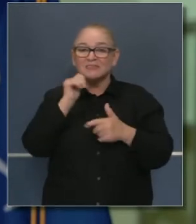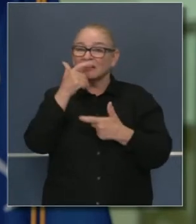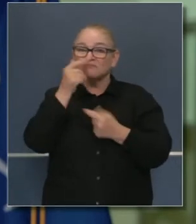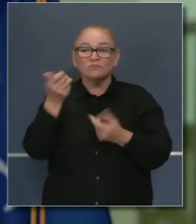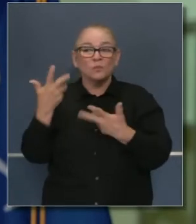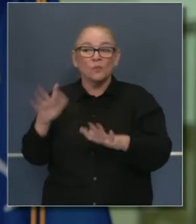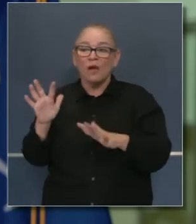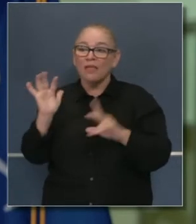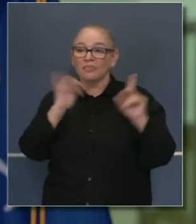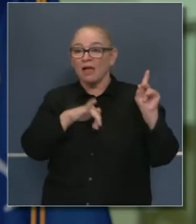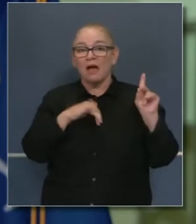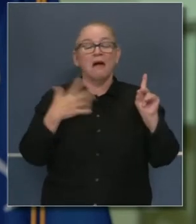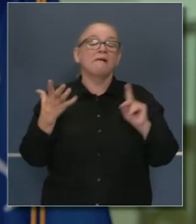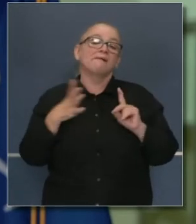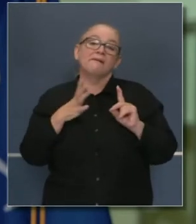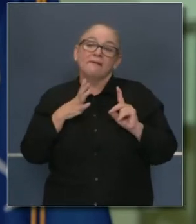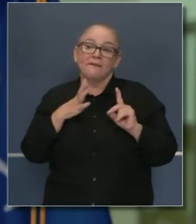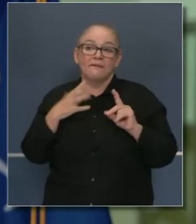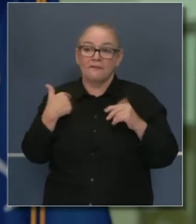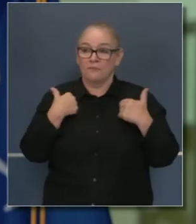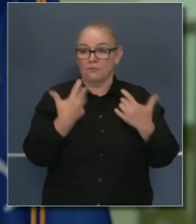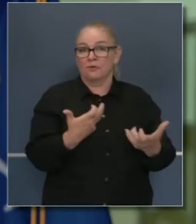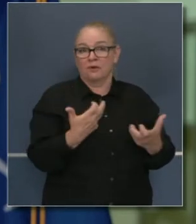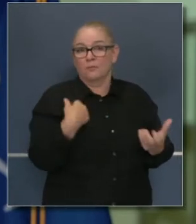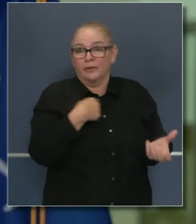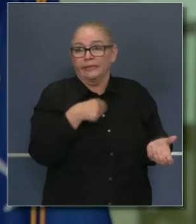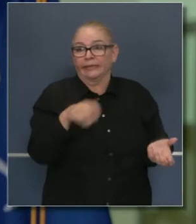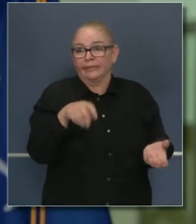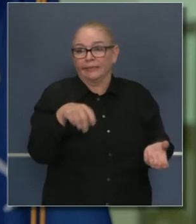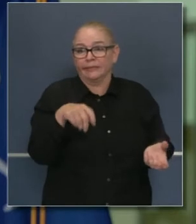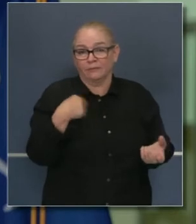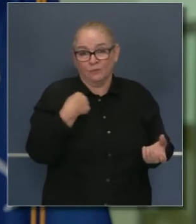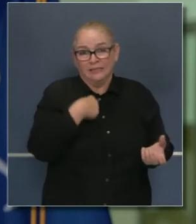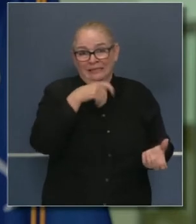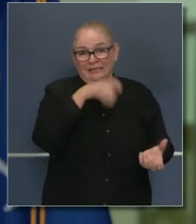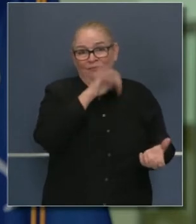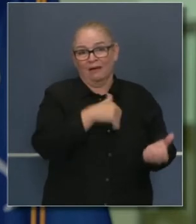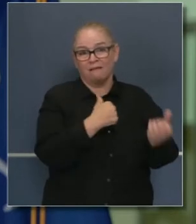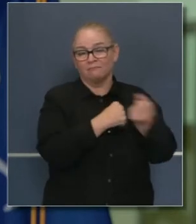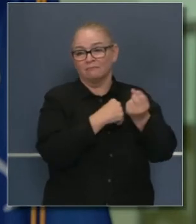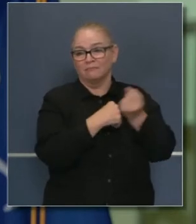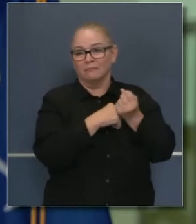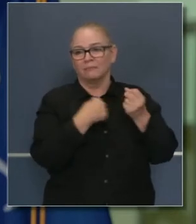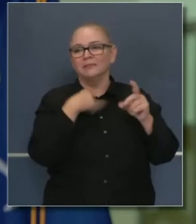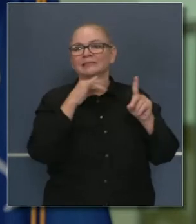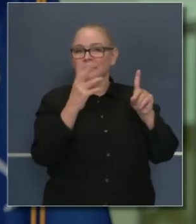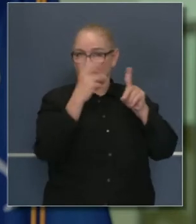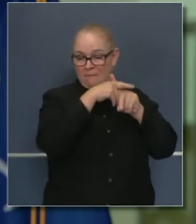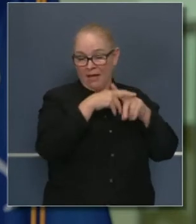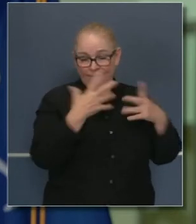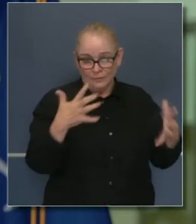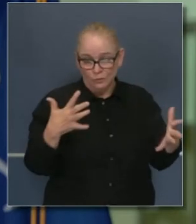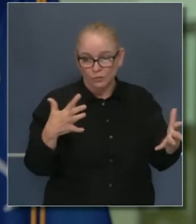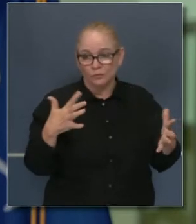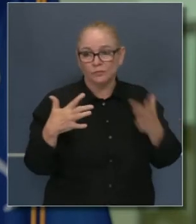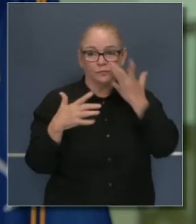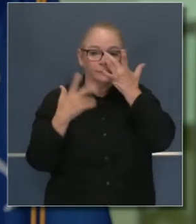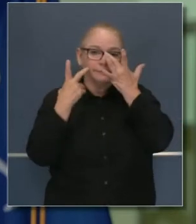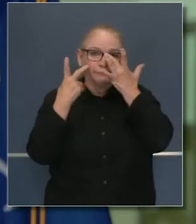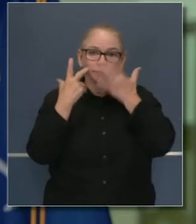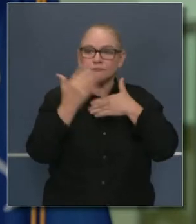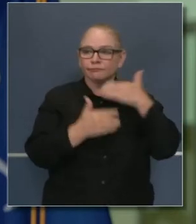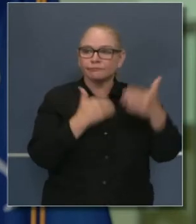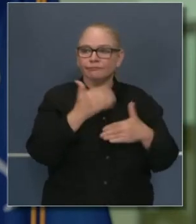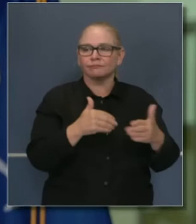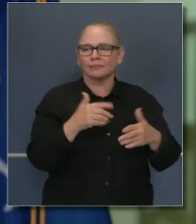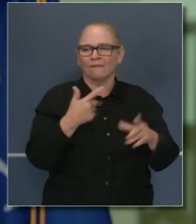interesados en esperar. Nosotros, desde el día uno, hemos definido nuestro interés y hemos procesado ese interés formalmente en